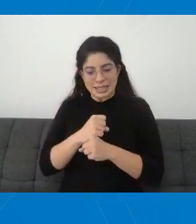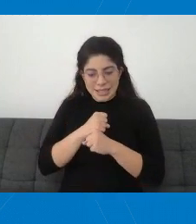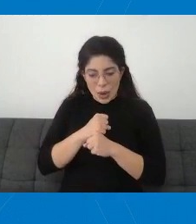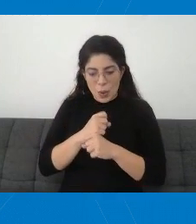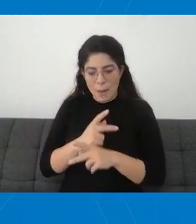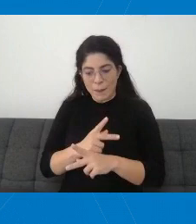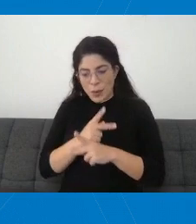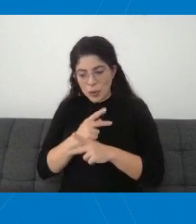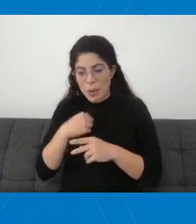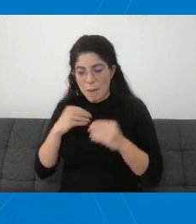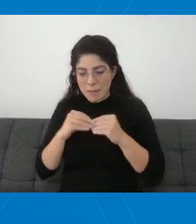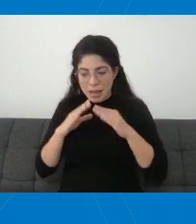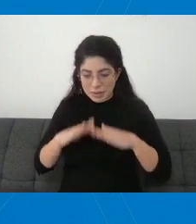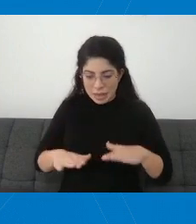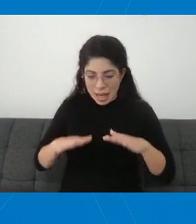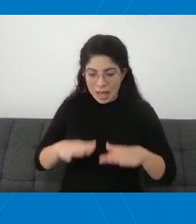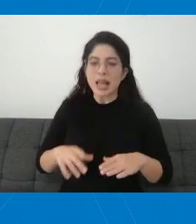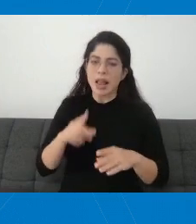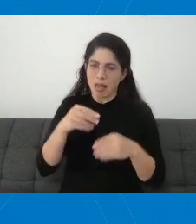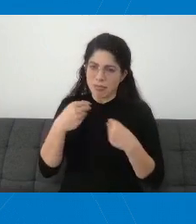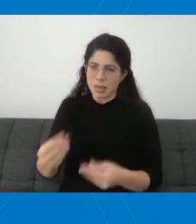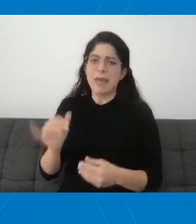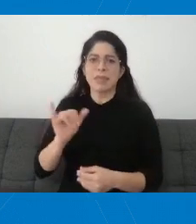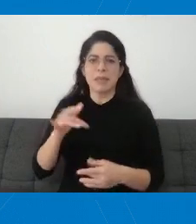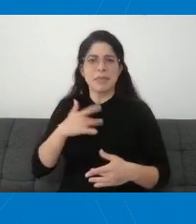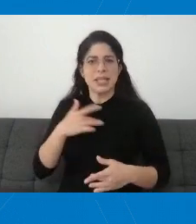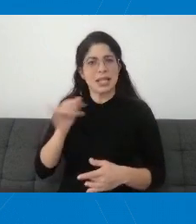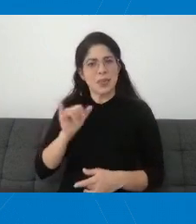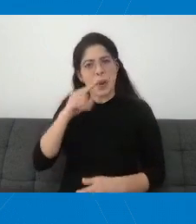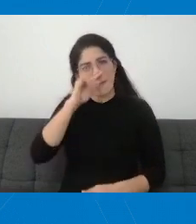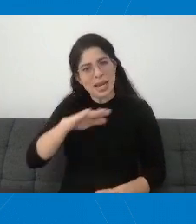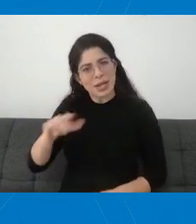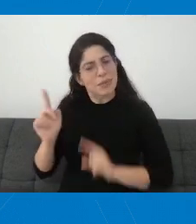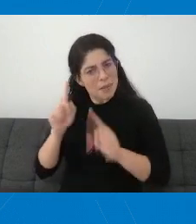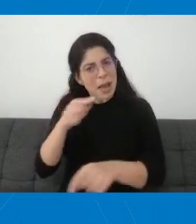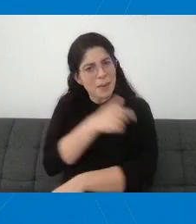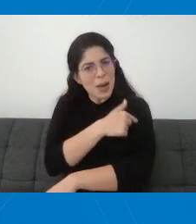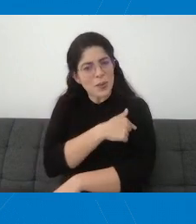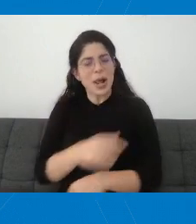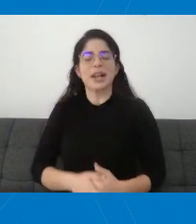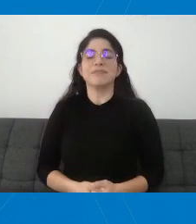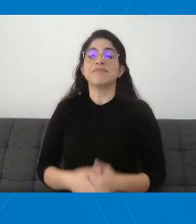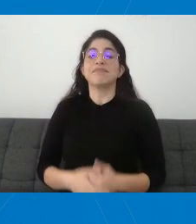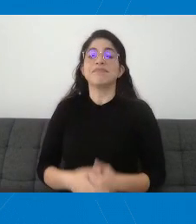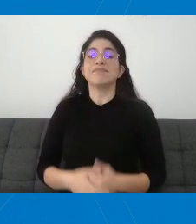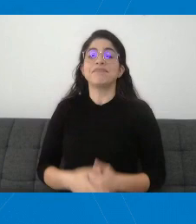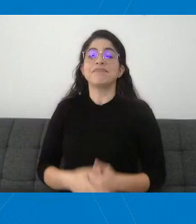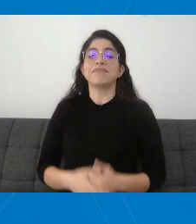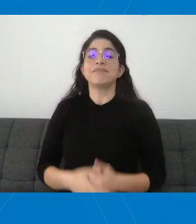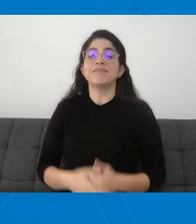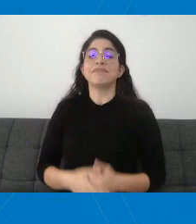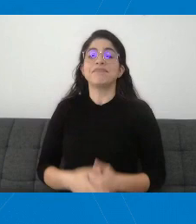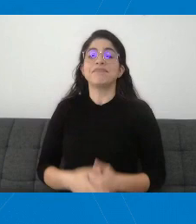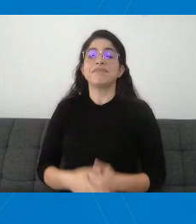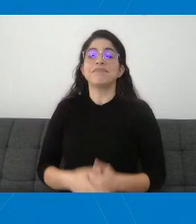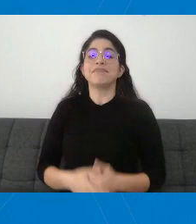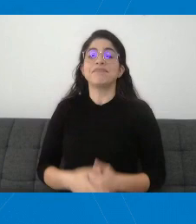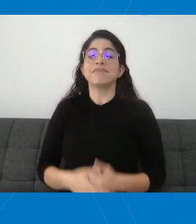nuestros niños. Llévenlos a vacunar. Muchas gracias, doctora Arguedas. Escuchamos a don Eduardo Montero.